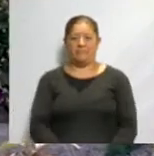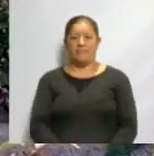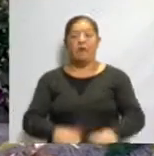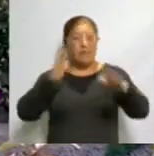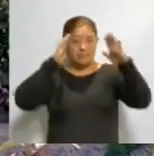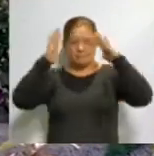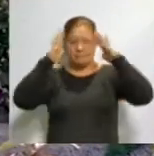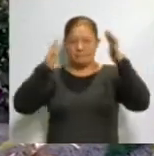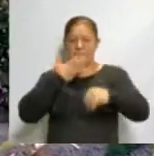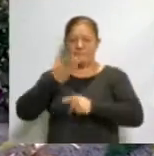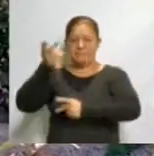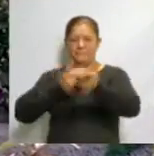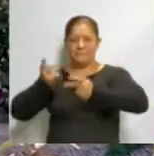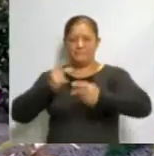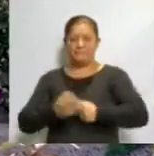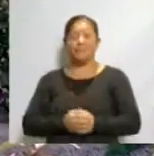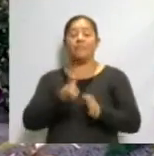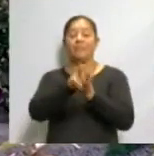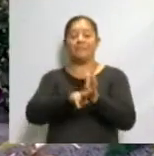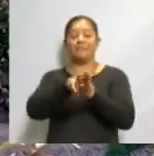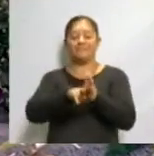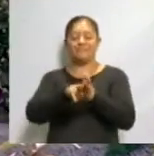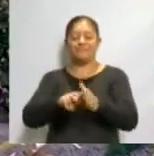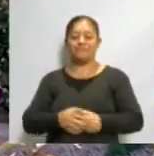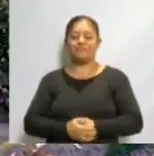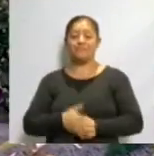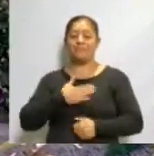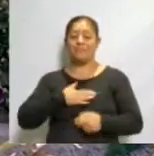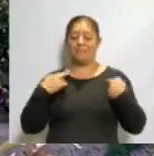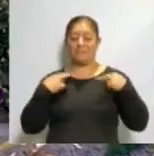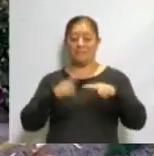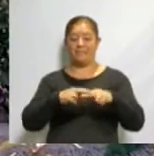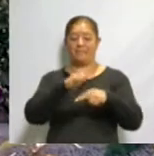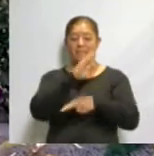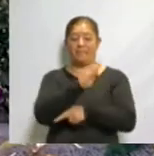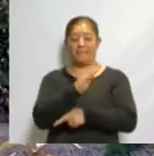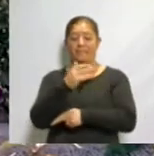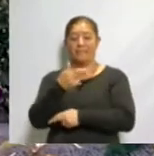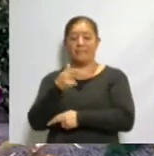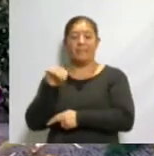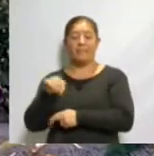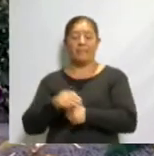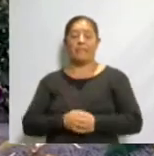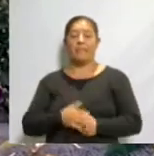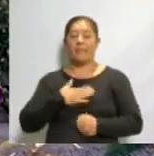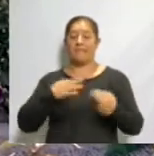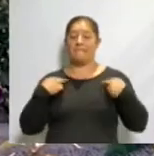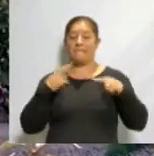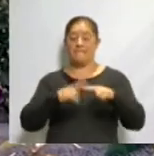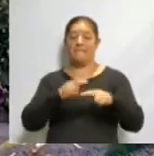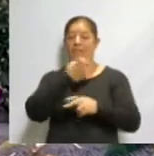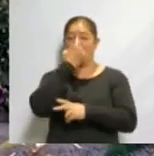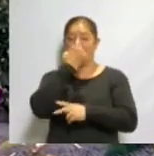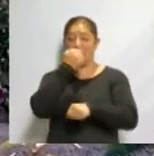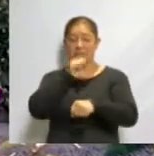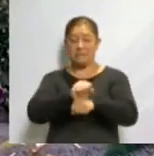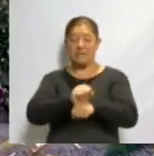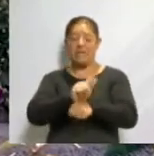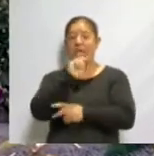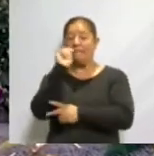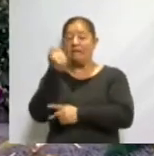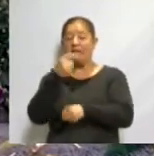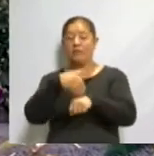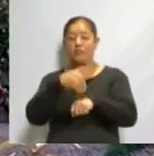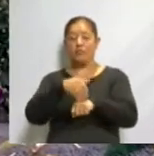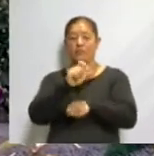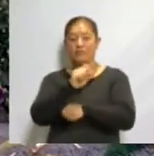Hola, bienvenidos a una cápsula más. Soy el docente Freddy Hernández Márquez y soy maestro de la Escuela Secundaria Técnica Número